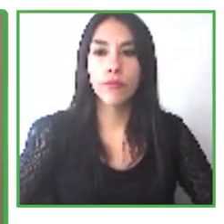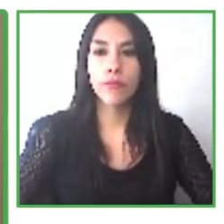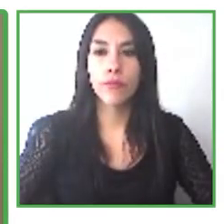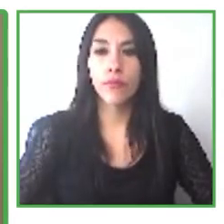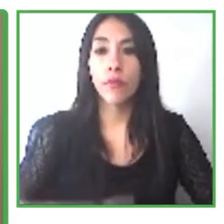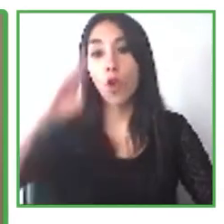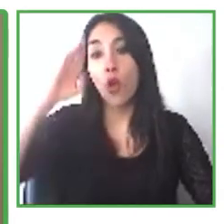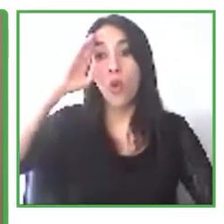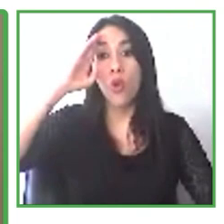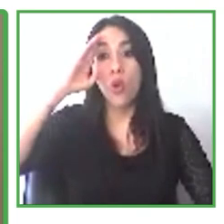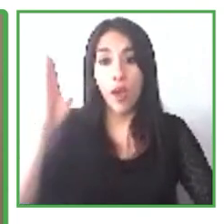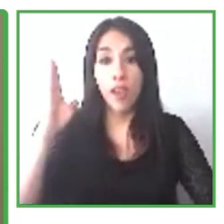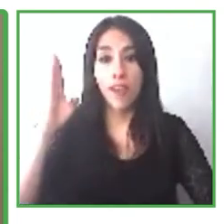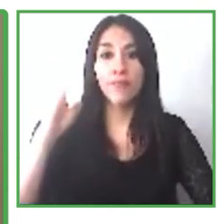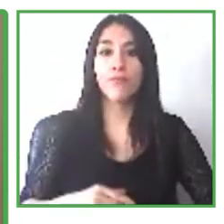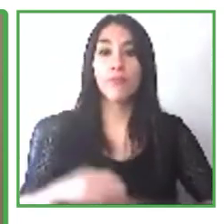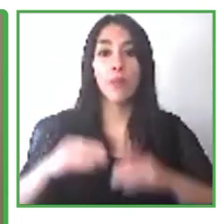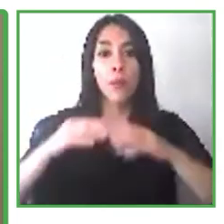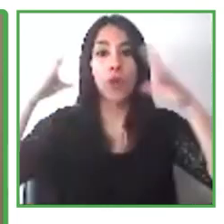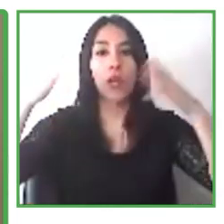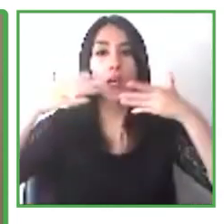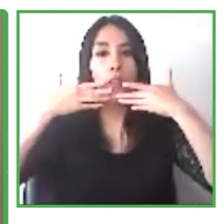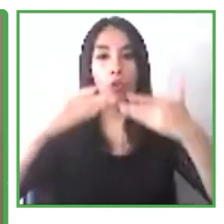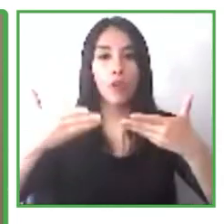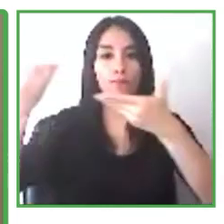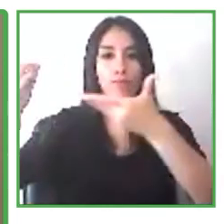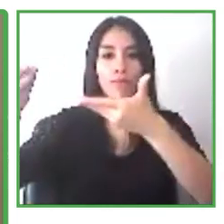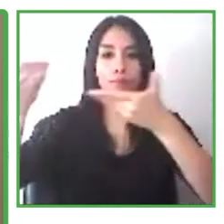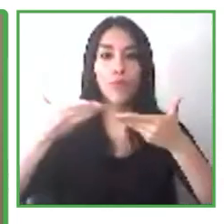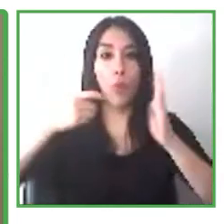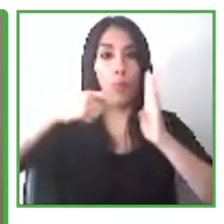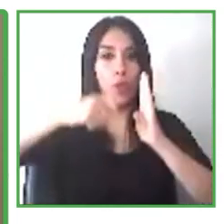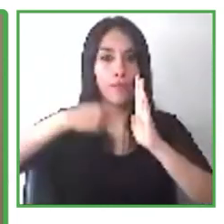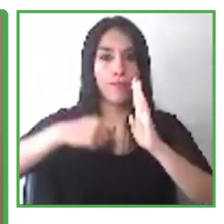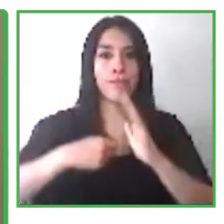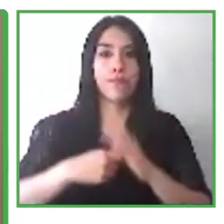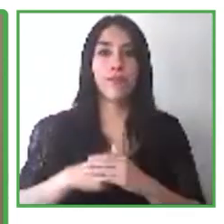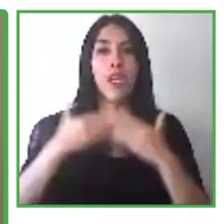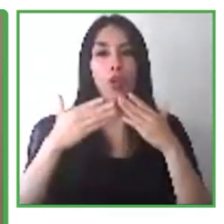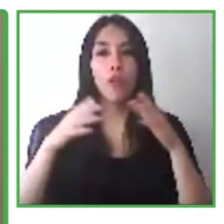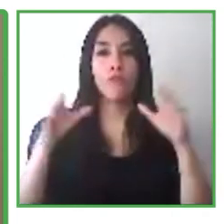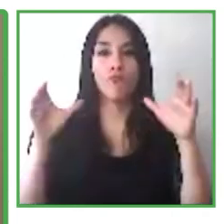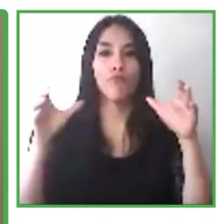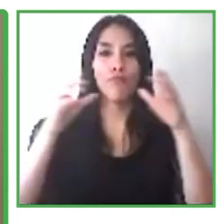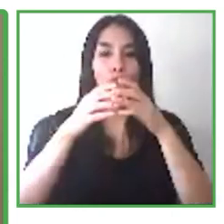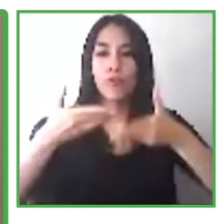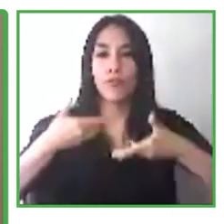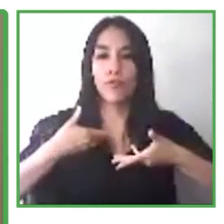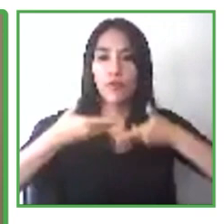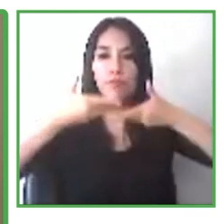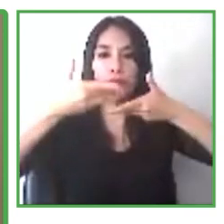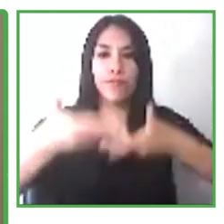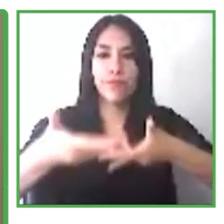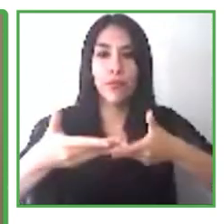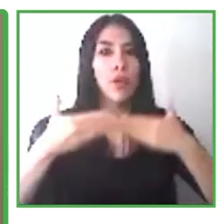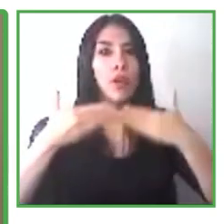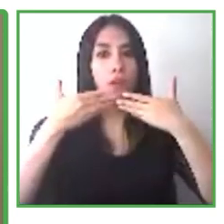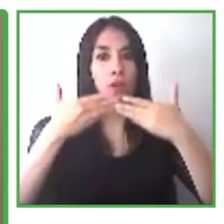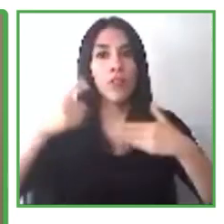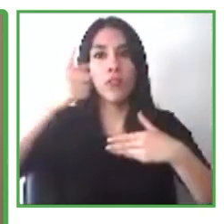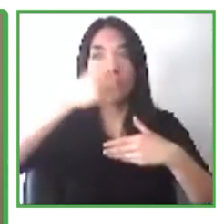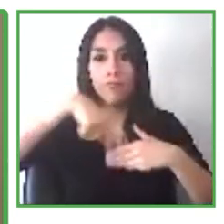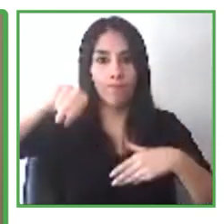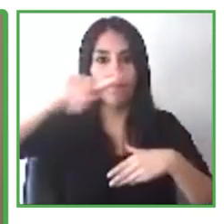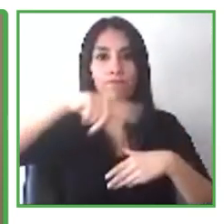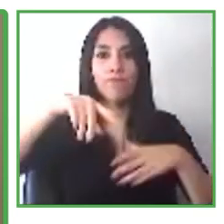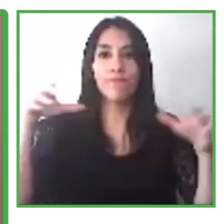Hola a todos. Muchas gracias por la invitación. Muchas gracias, Pat. Muchas gracias a la organización. Estamos muy